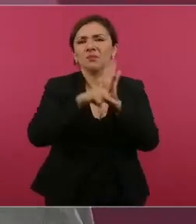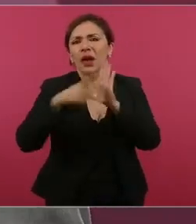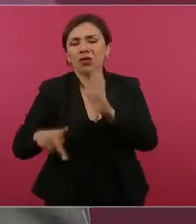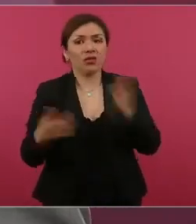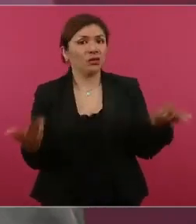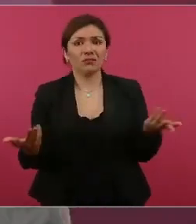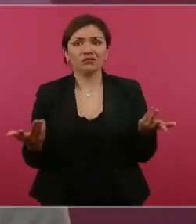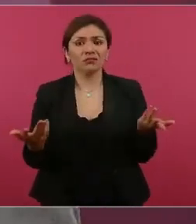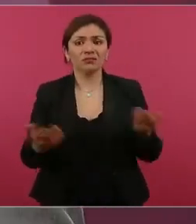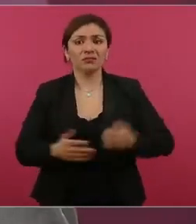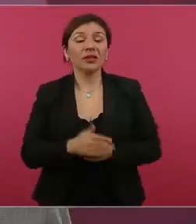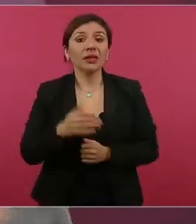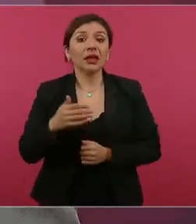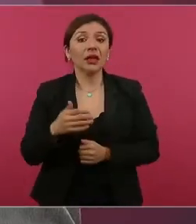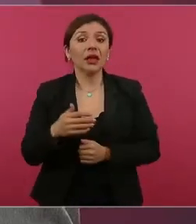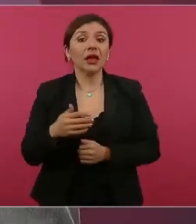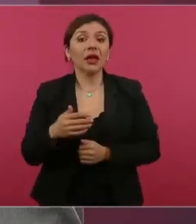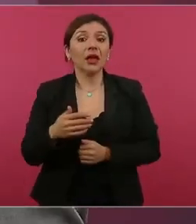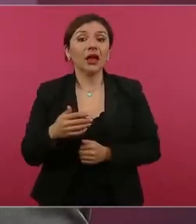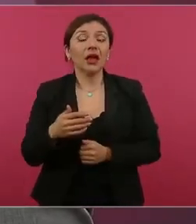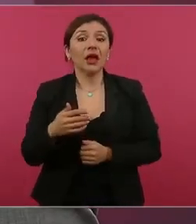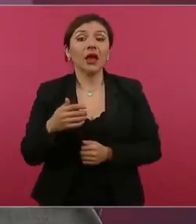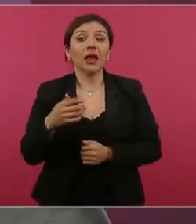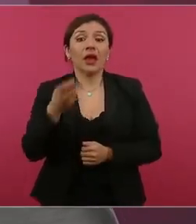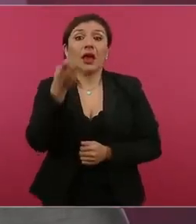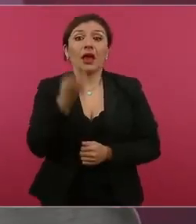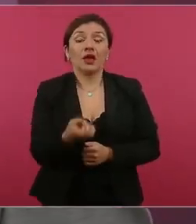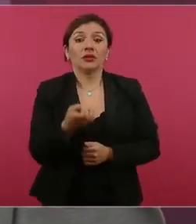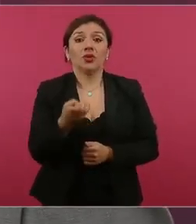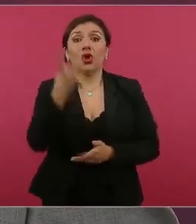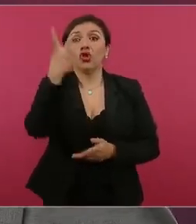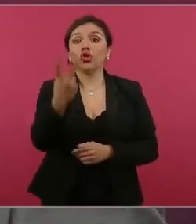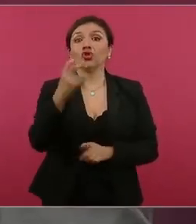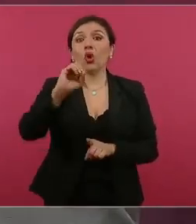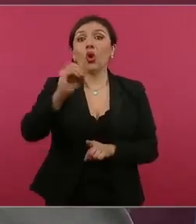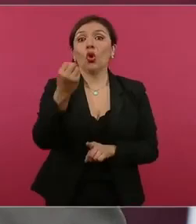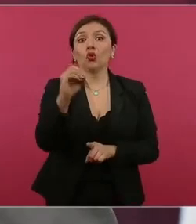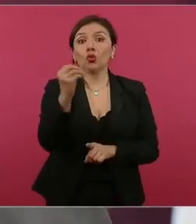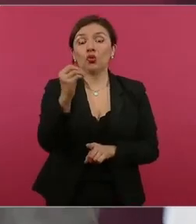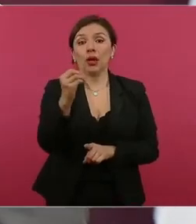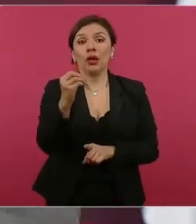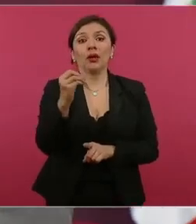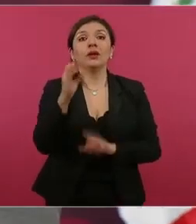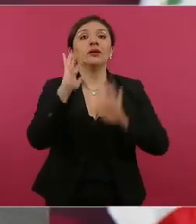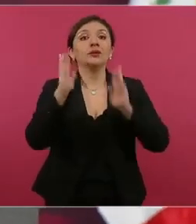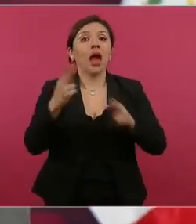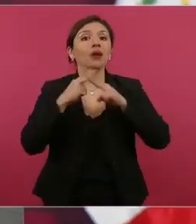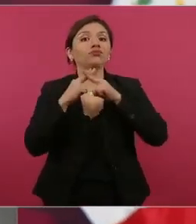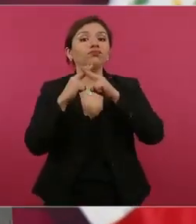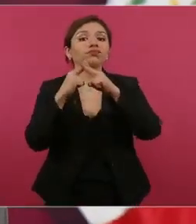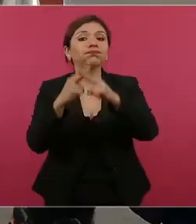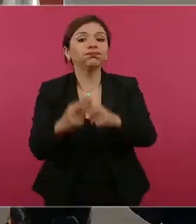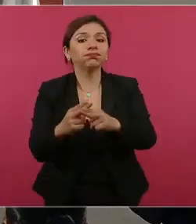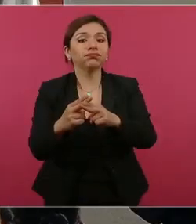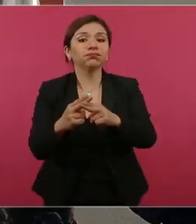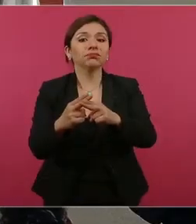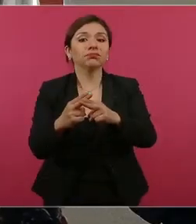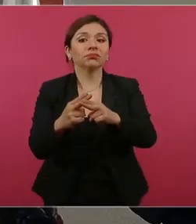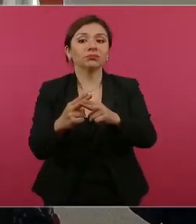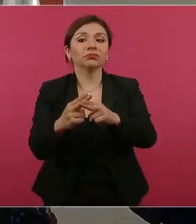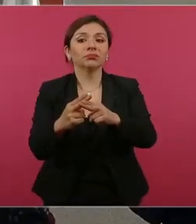2 de octubre, se cumple un aniversario más de la, perdón,